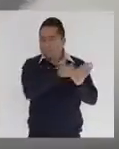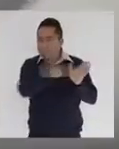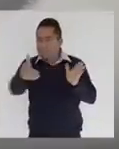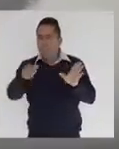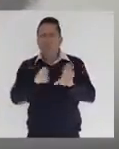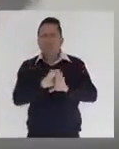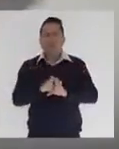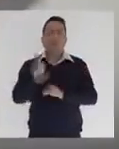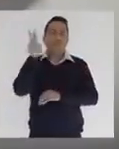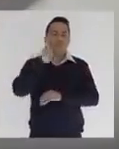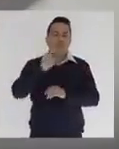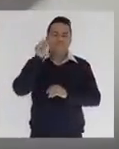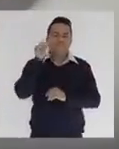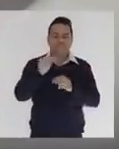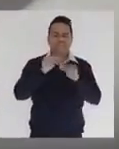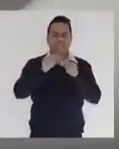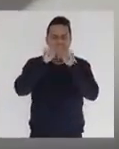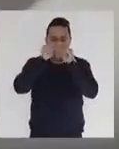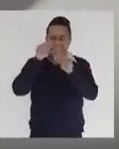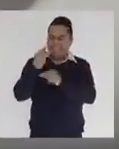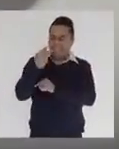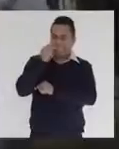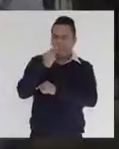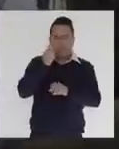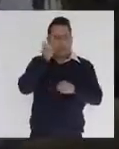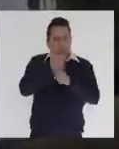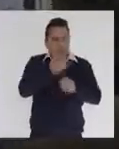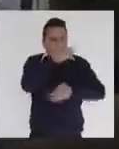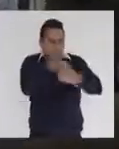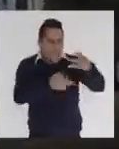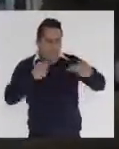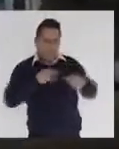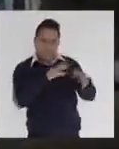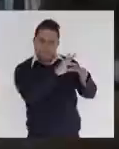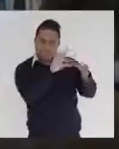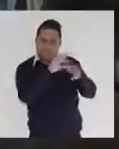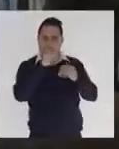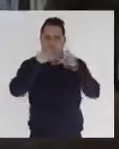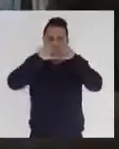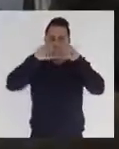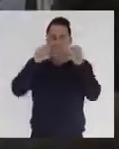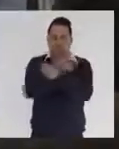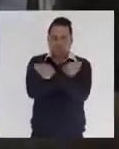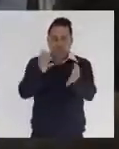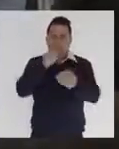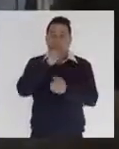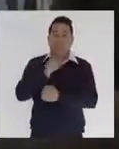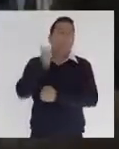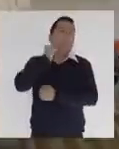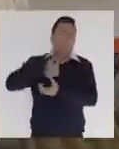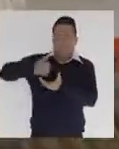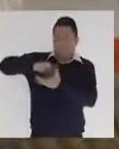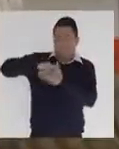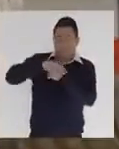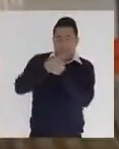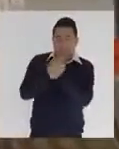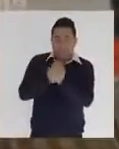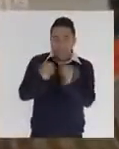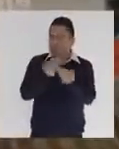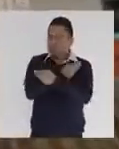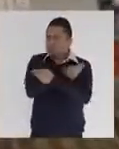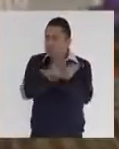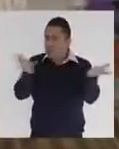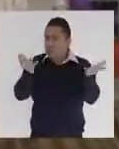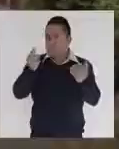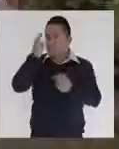aplicando pruebas rápidas, informando a la población, repartiendo cubrebocas y gel desinfectante a